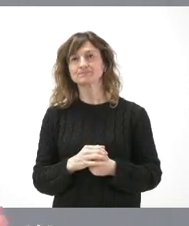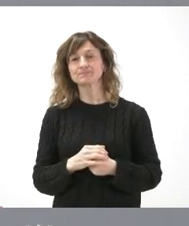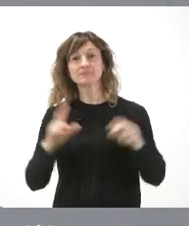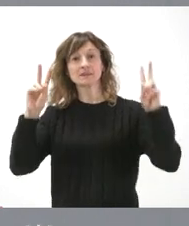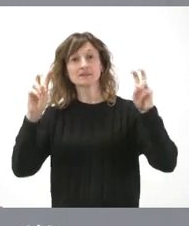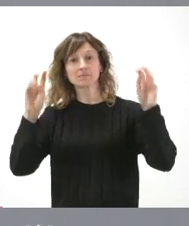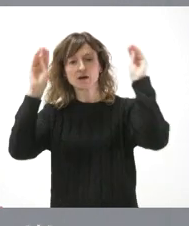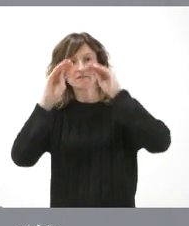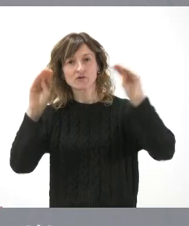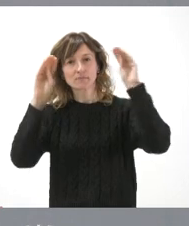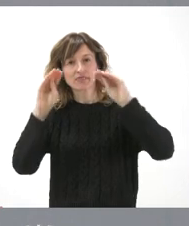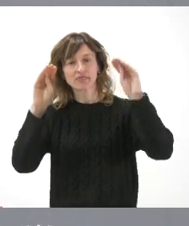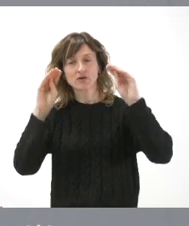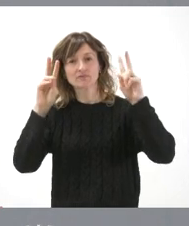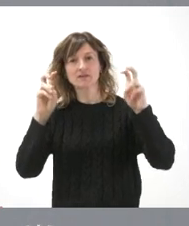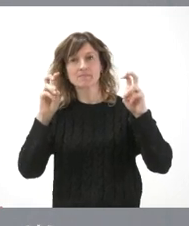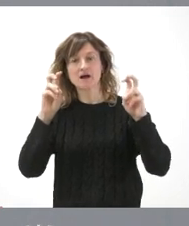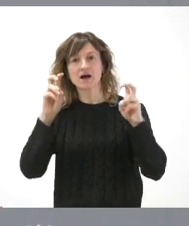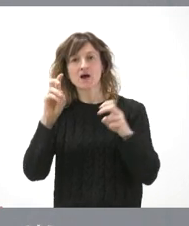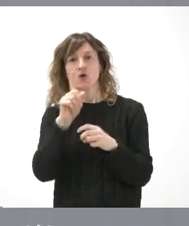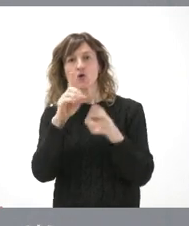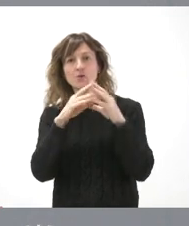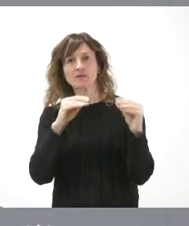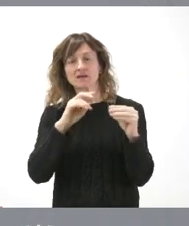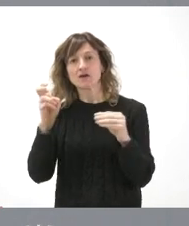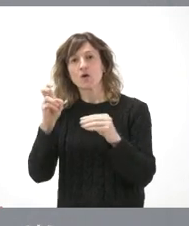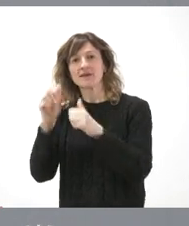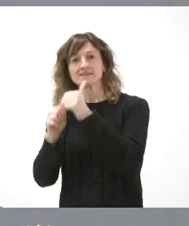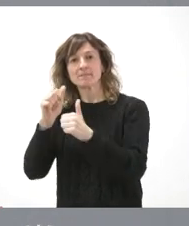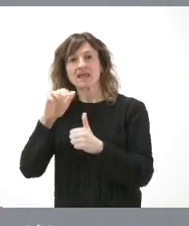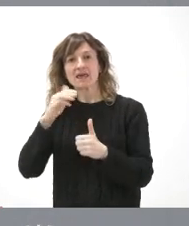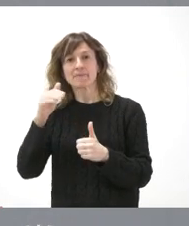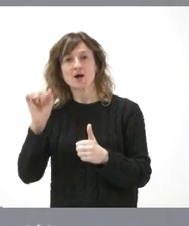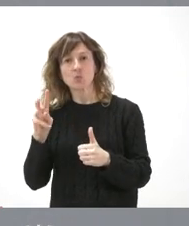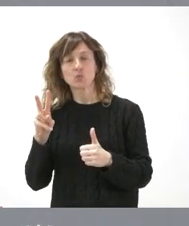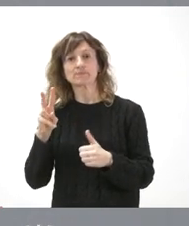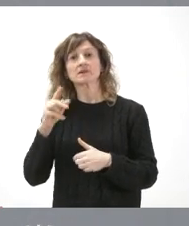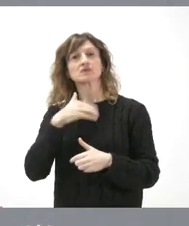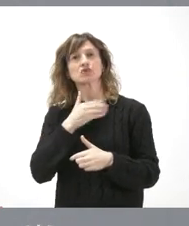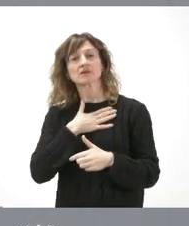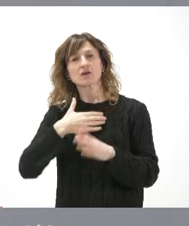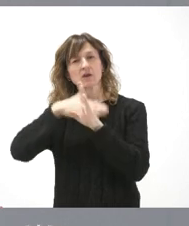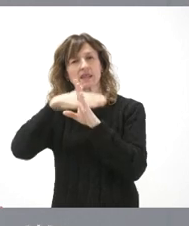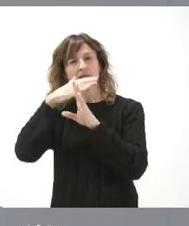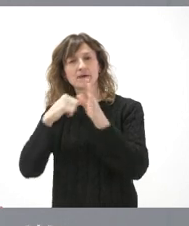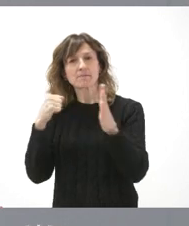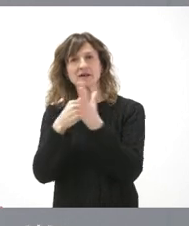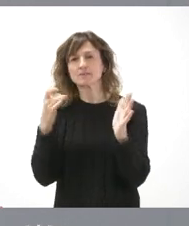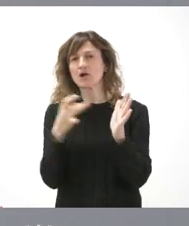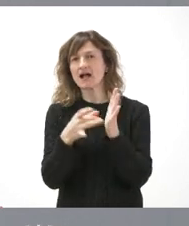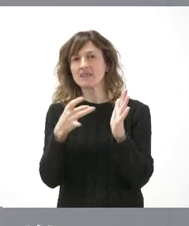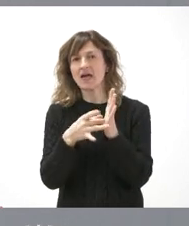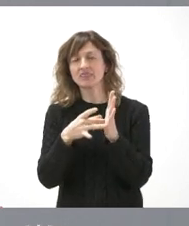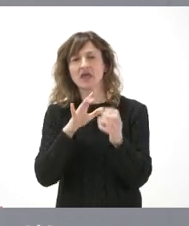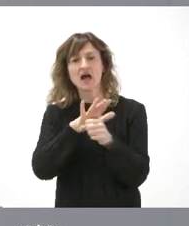formación en el ámbito no universitario de lo que es un examen concreto, es la BAU. Nosotros seguiremos trabajando con el máximo nivel de calidad en el